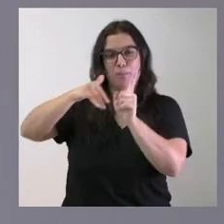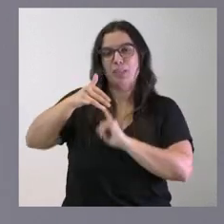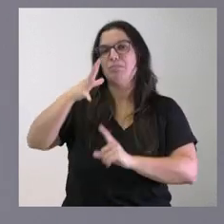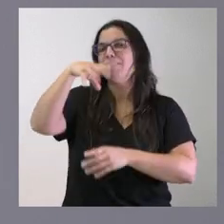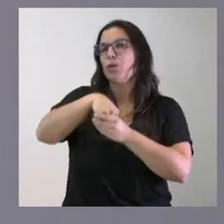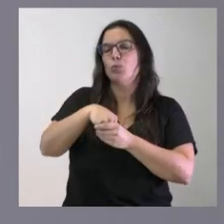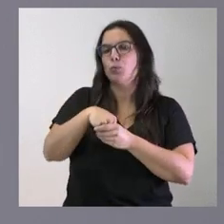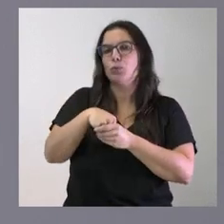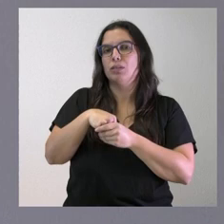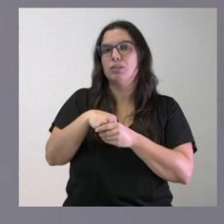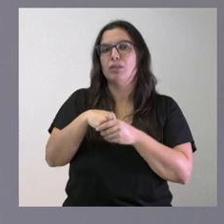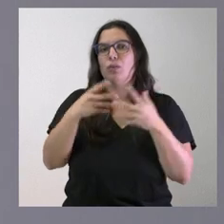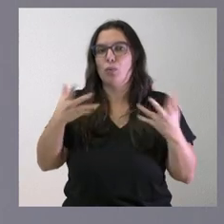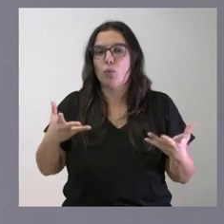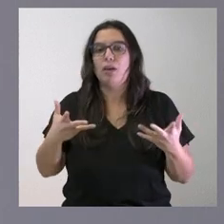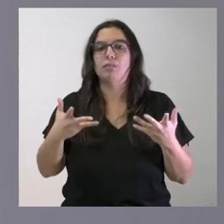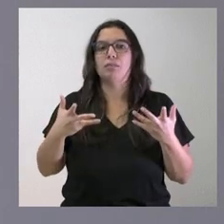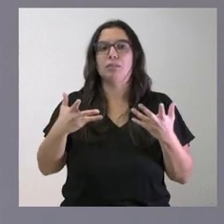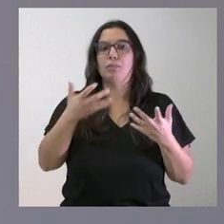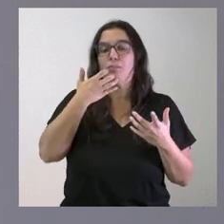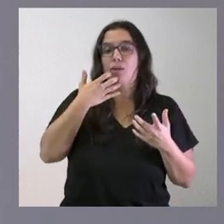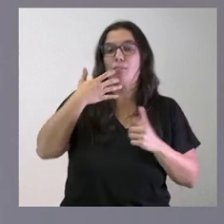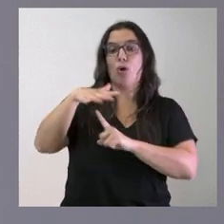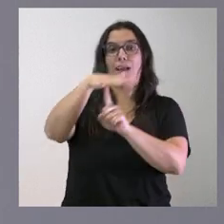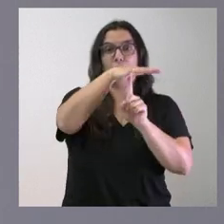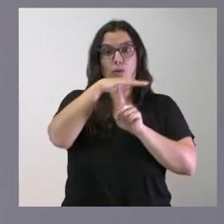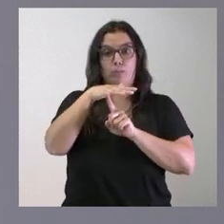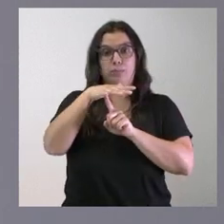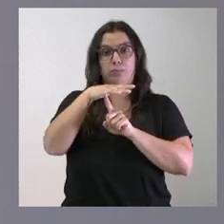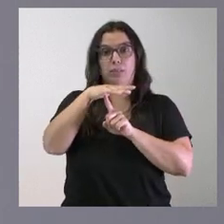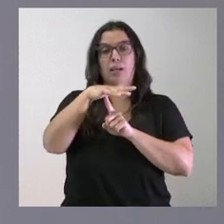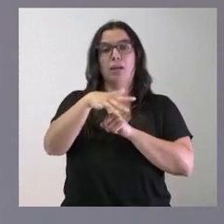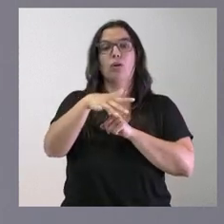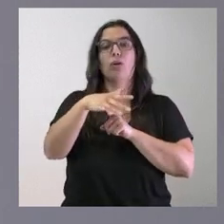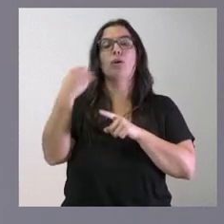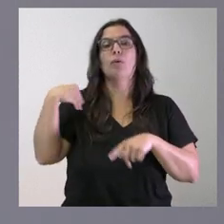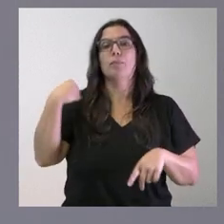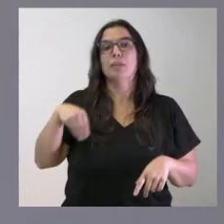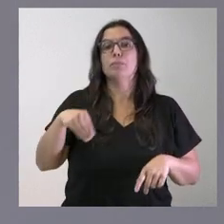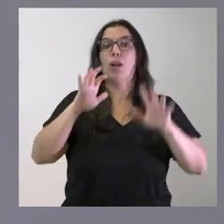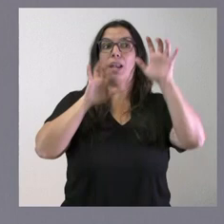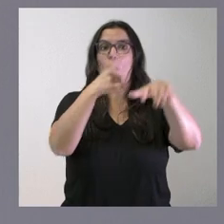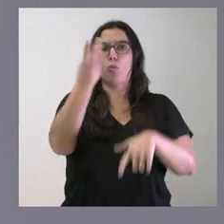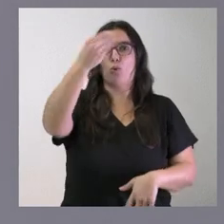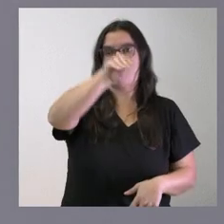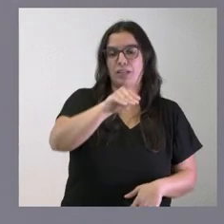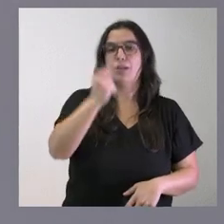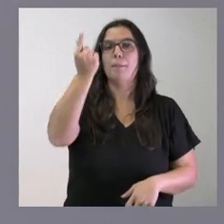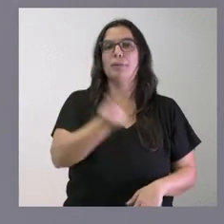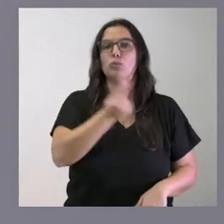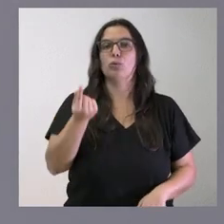aquí una nueva base de helicópteros de lucha contra incendios en el Oterico, León, con un presupuesto de 1,6